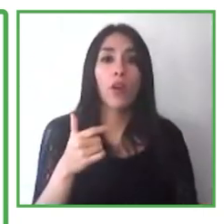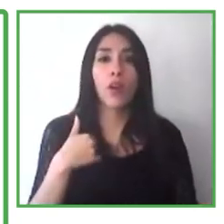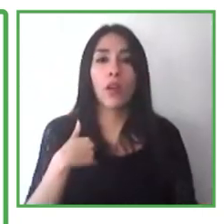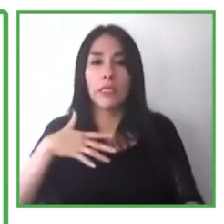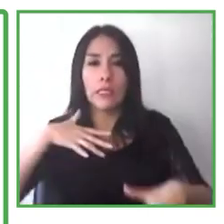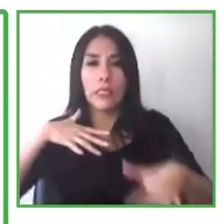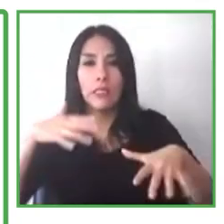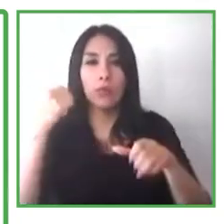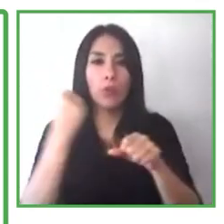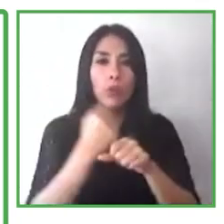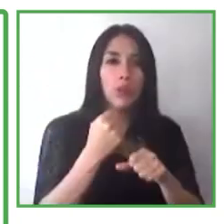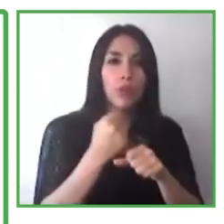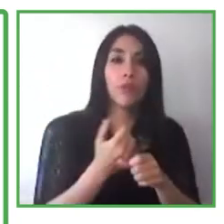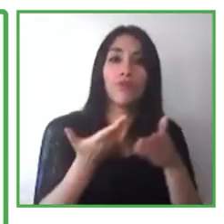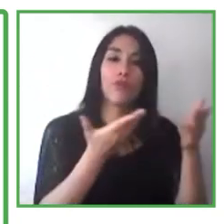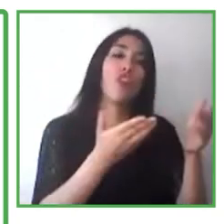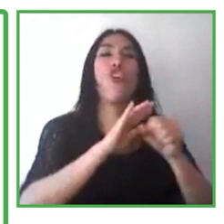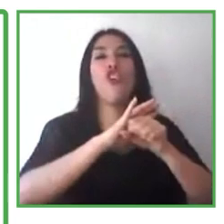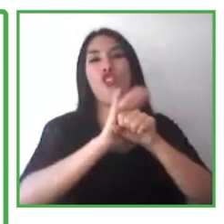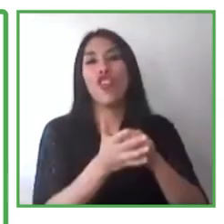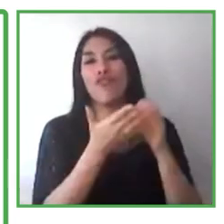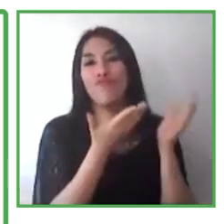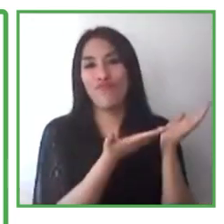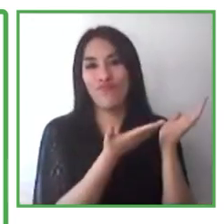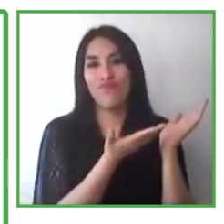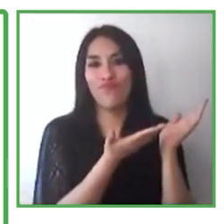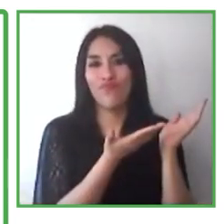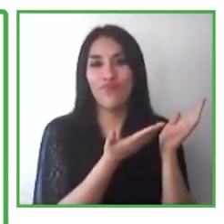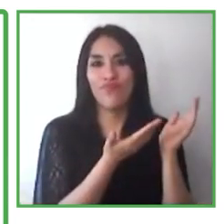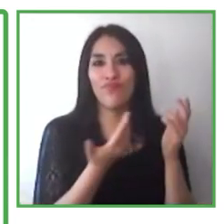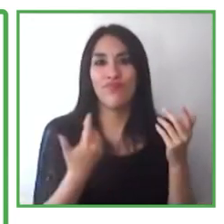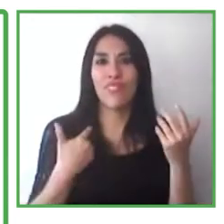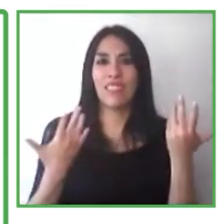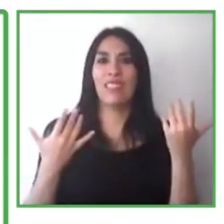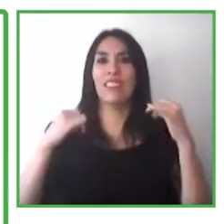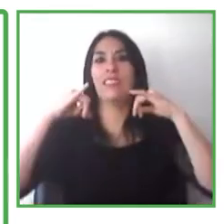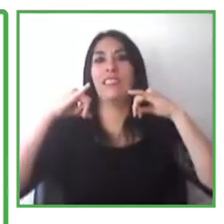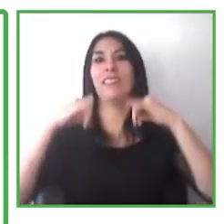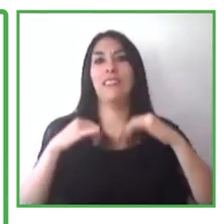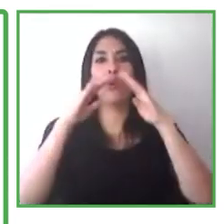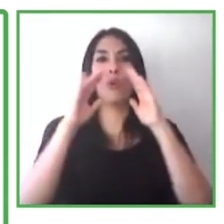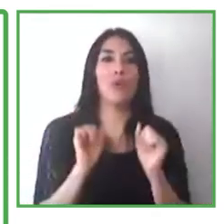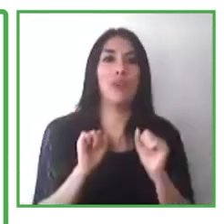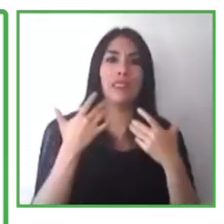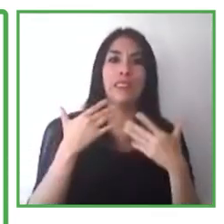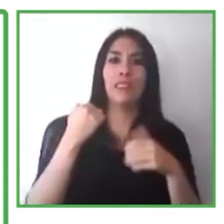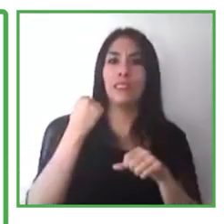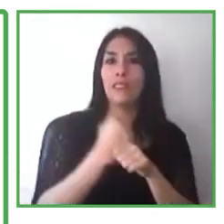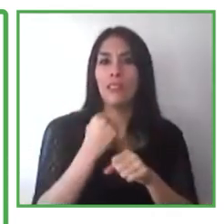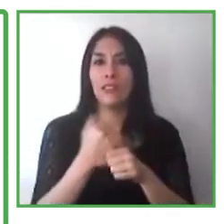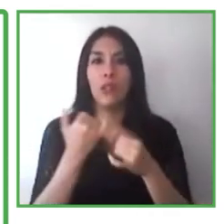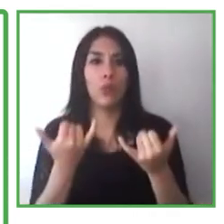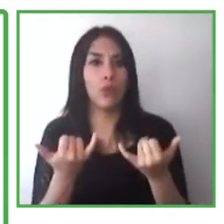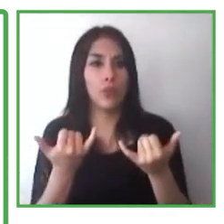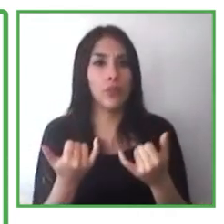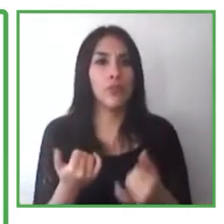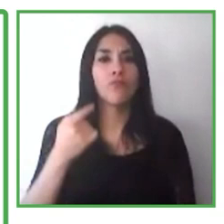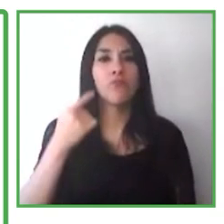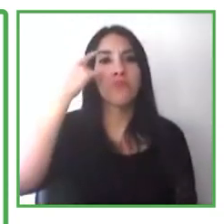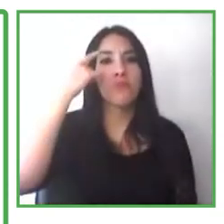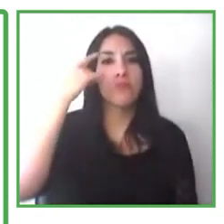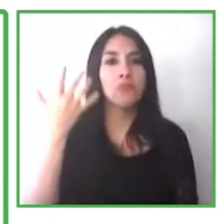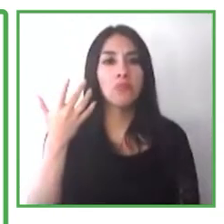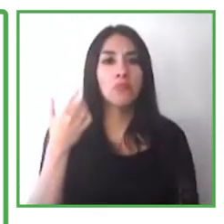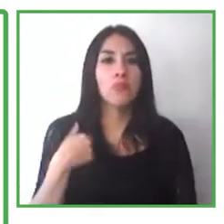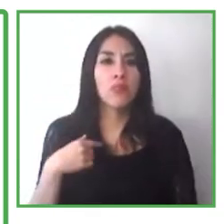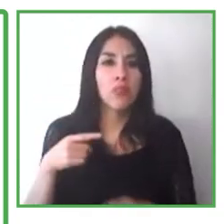todos trabajamos de manera remota. Entonces es muy importante pensar en cómo podemos gestionar nuestros talleres,